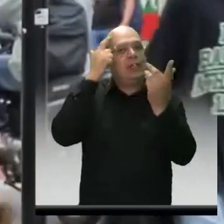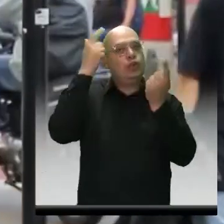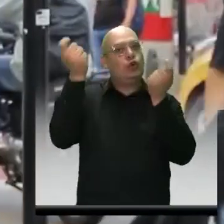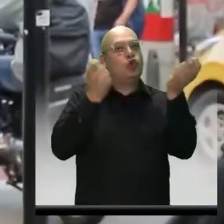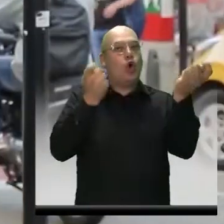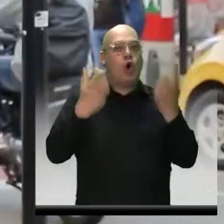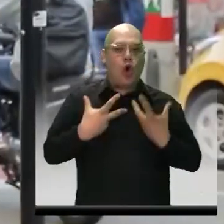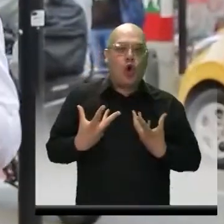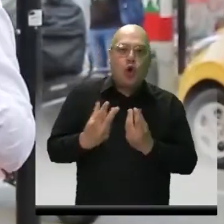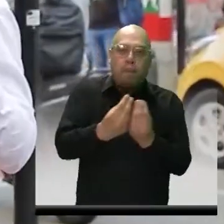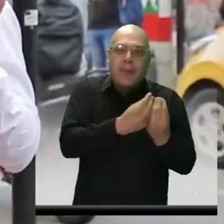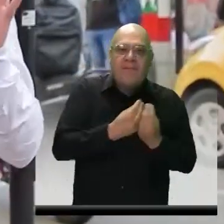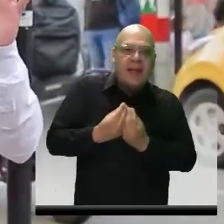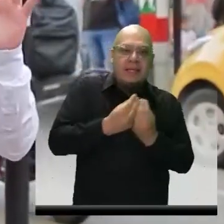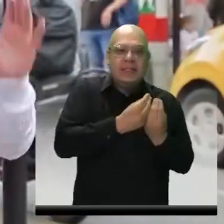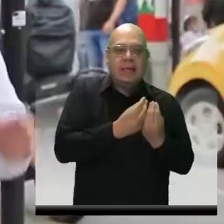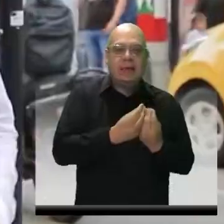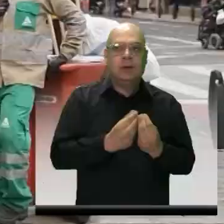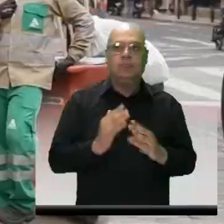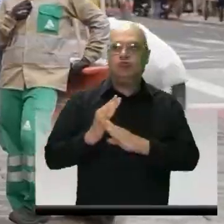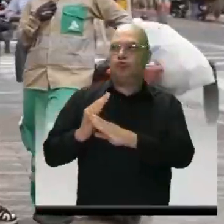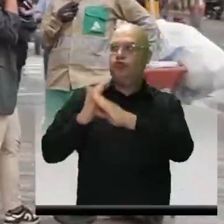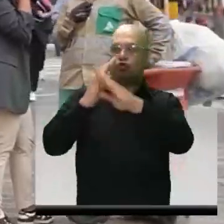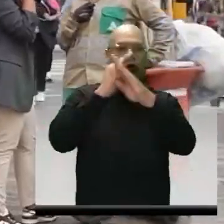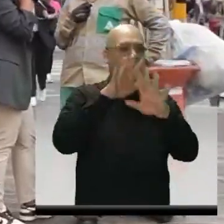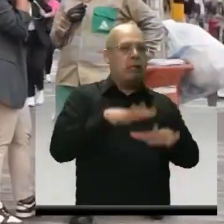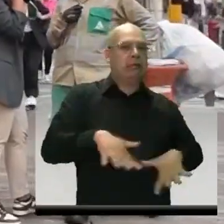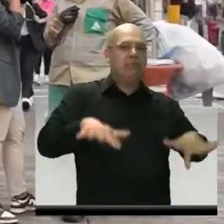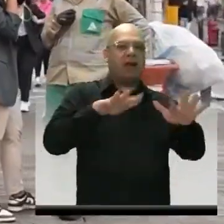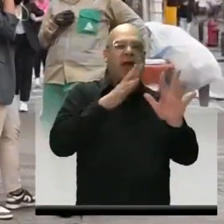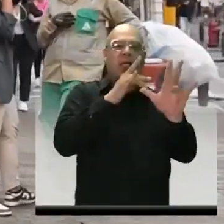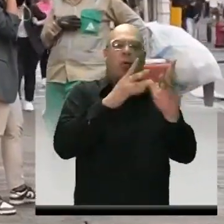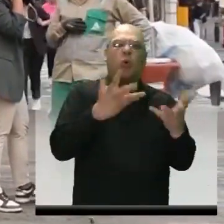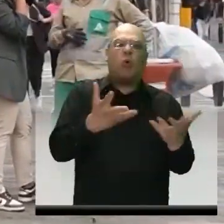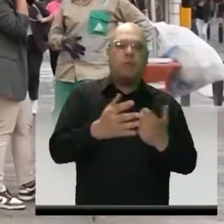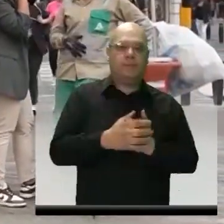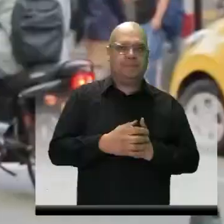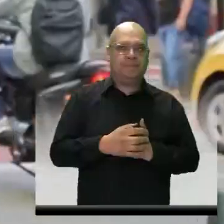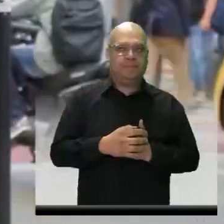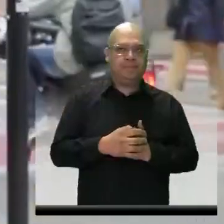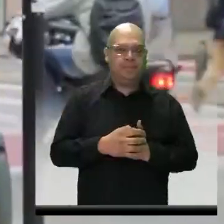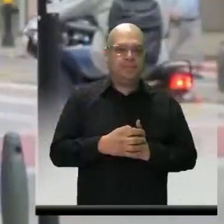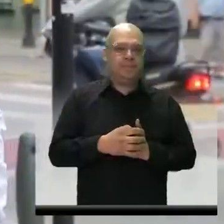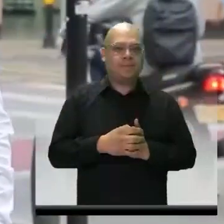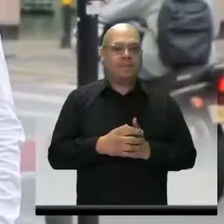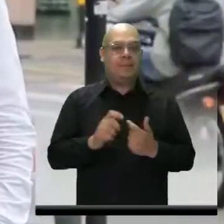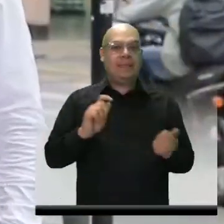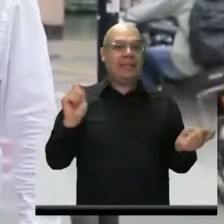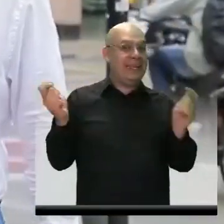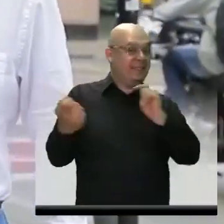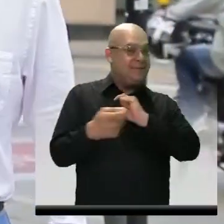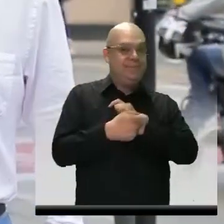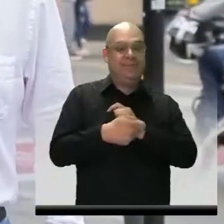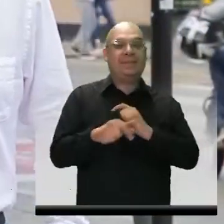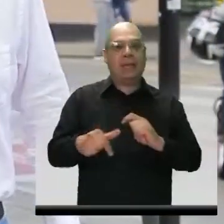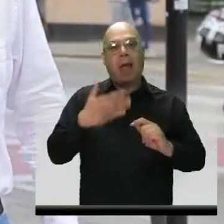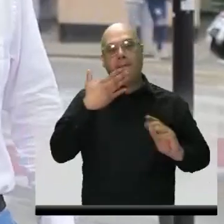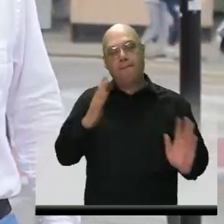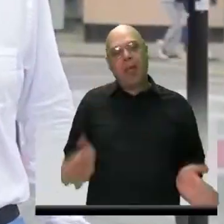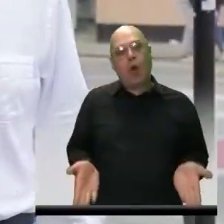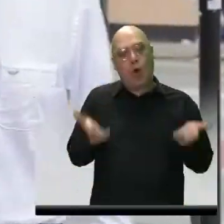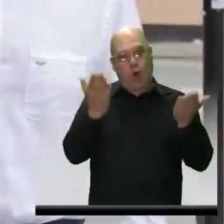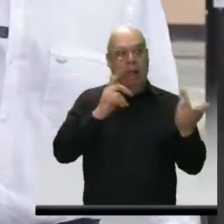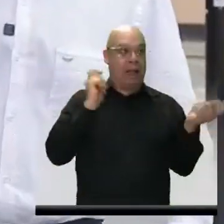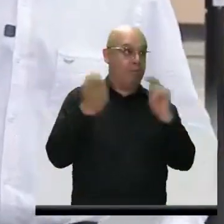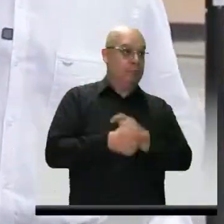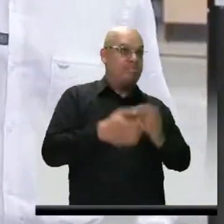que es el enfoque que tiene la seguridad de Itago ya. Sebas, ojo, no es que haya cambiado, la hemos mejorado. Una